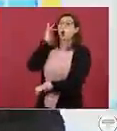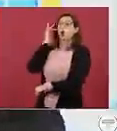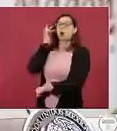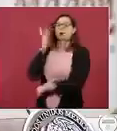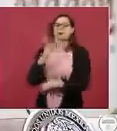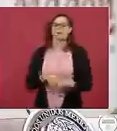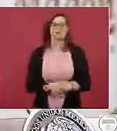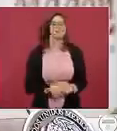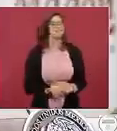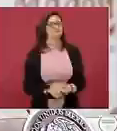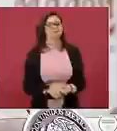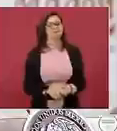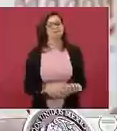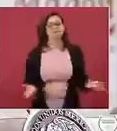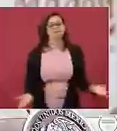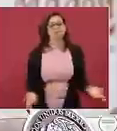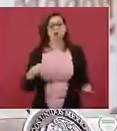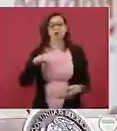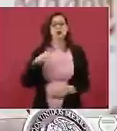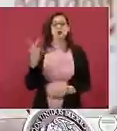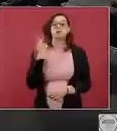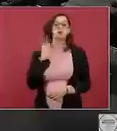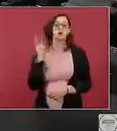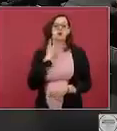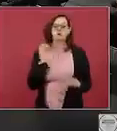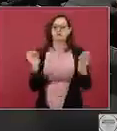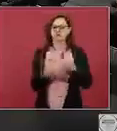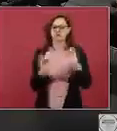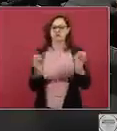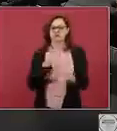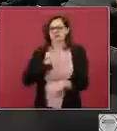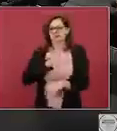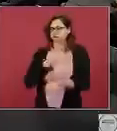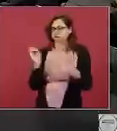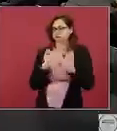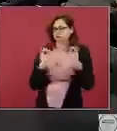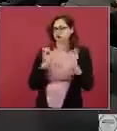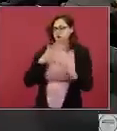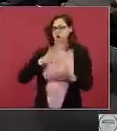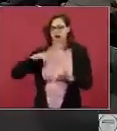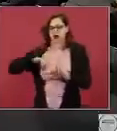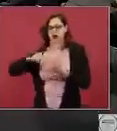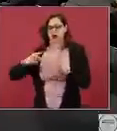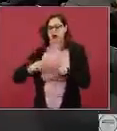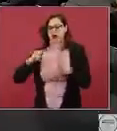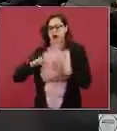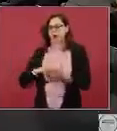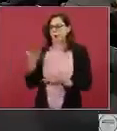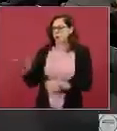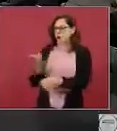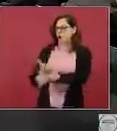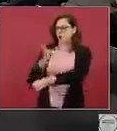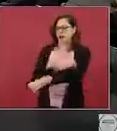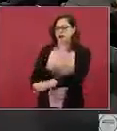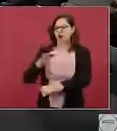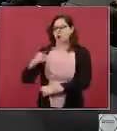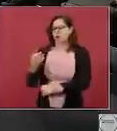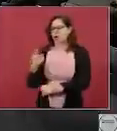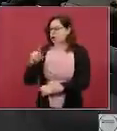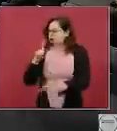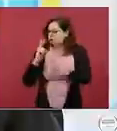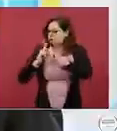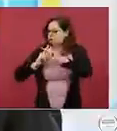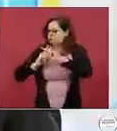son números, nosotros no, yo no soy político, tampoco mi compañero Miguel, yo soy ingeniero, soy técnico, los números que hemos